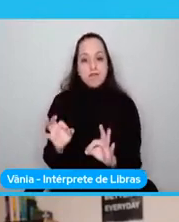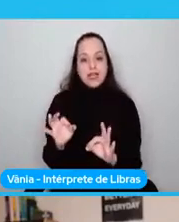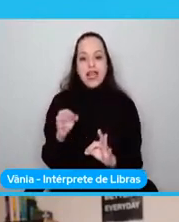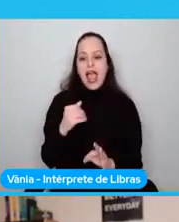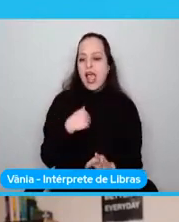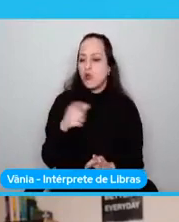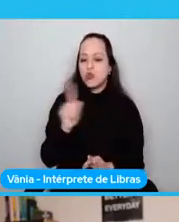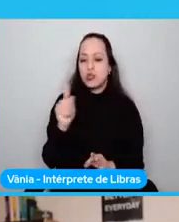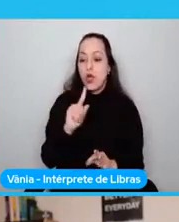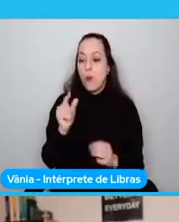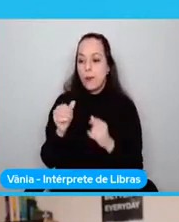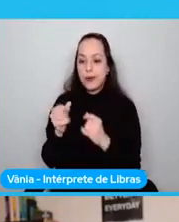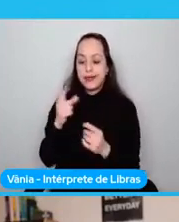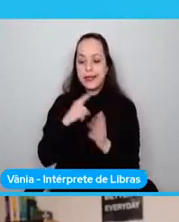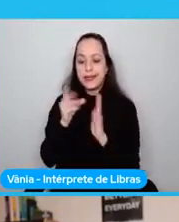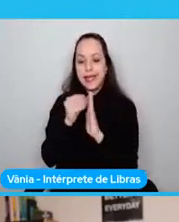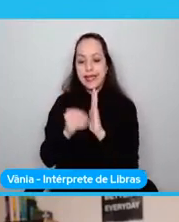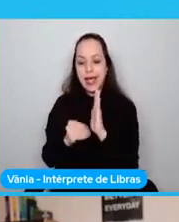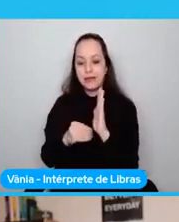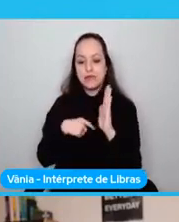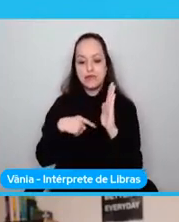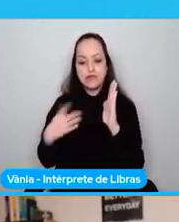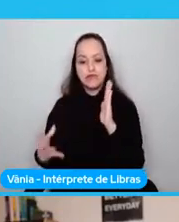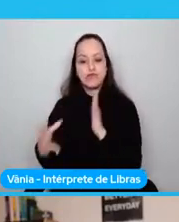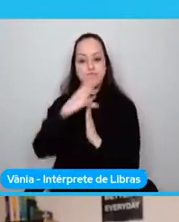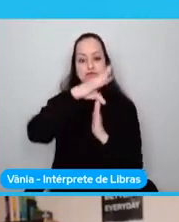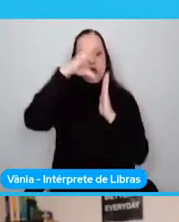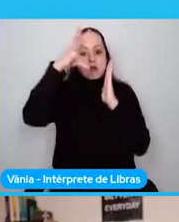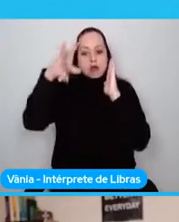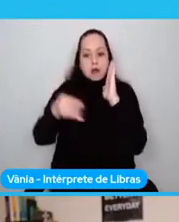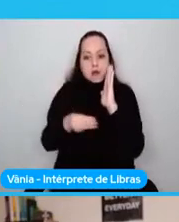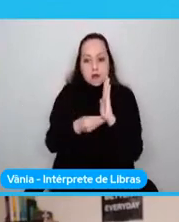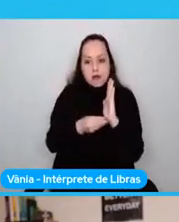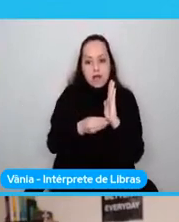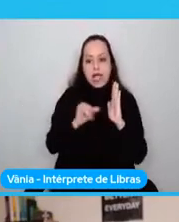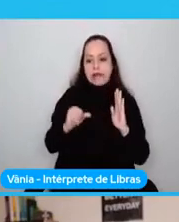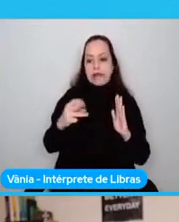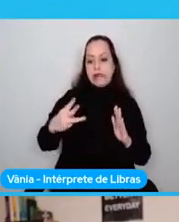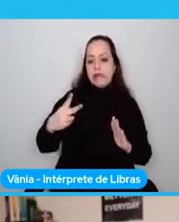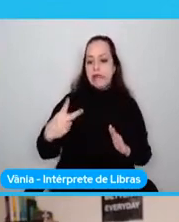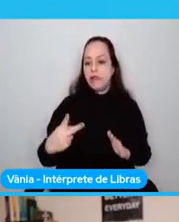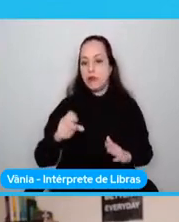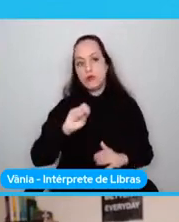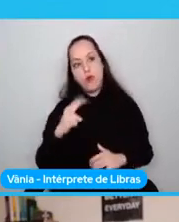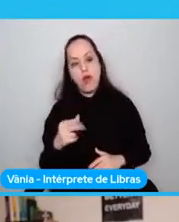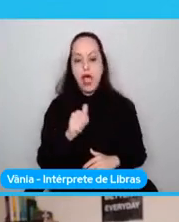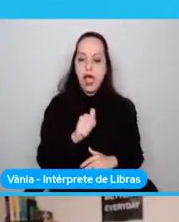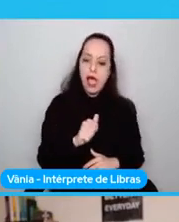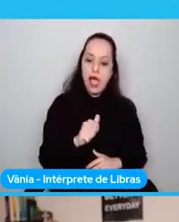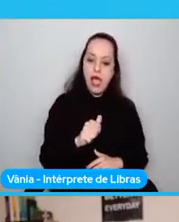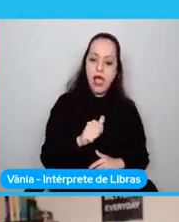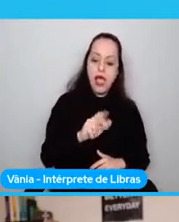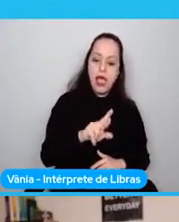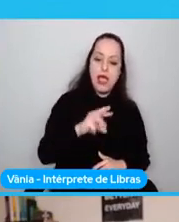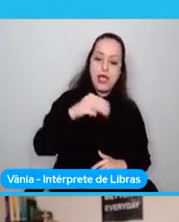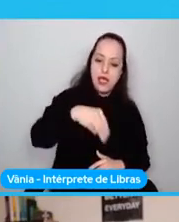compilar hacia un Win32, hacia una PC o un ARM64, o